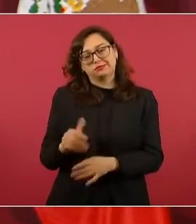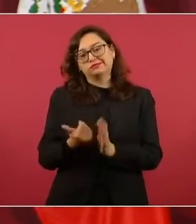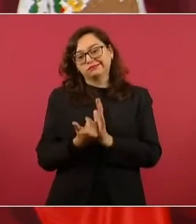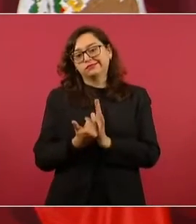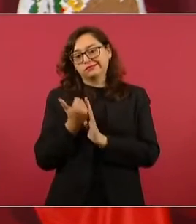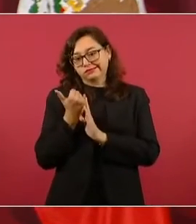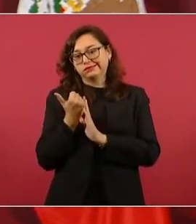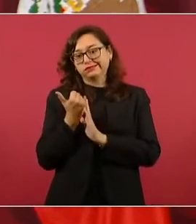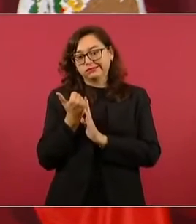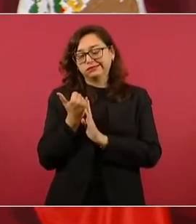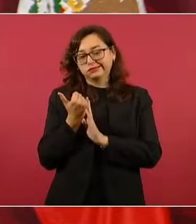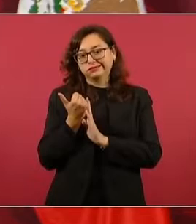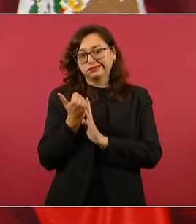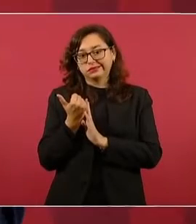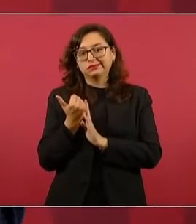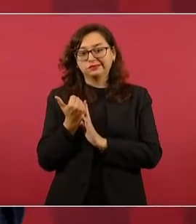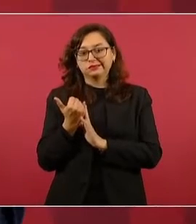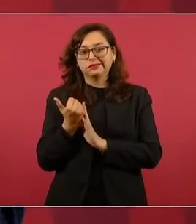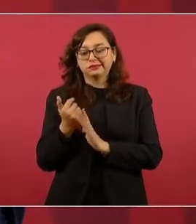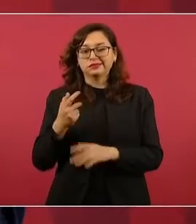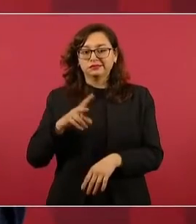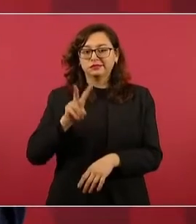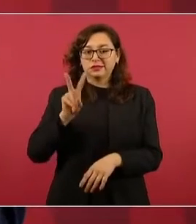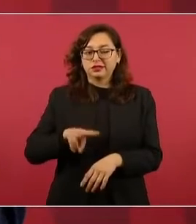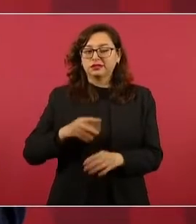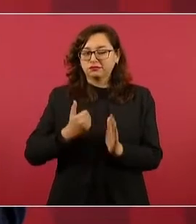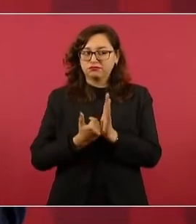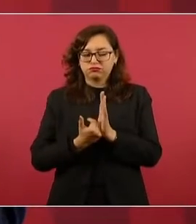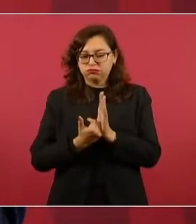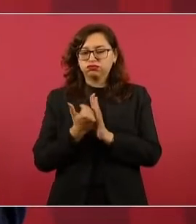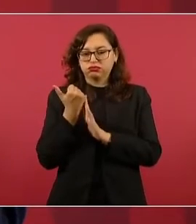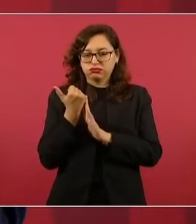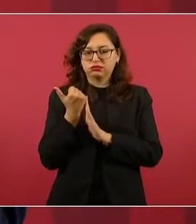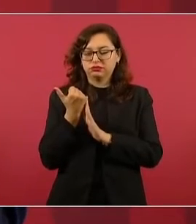en la incidencia delictiva.